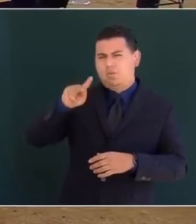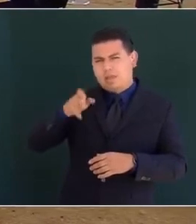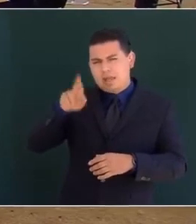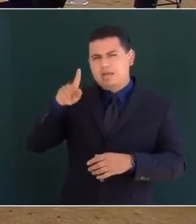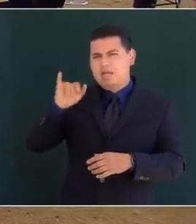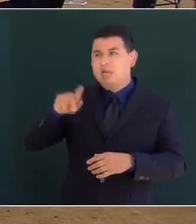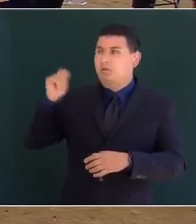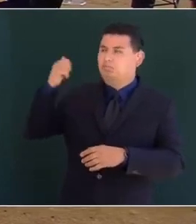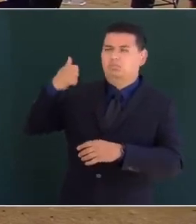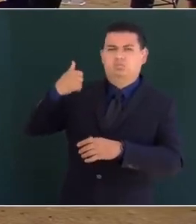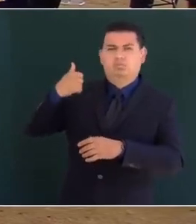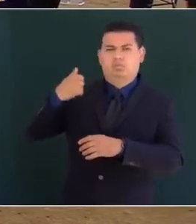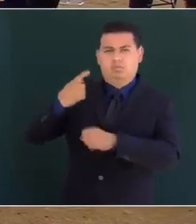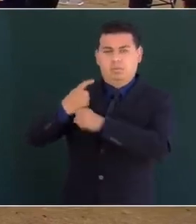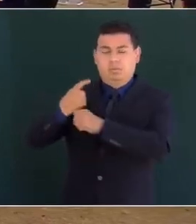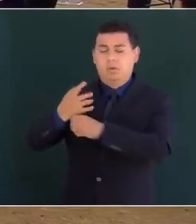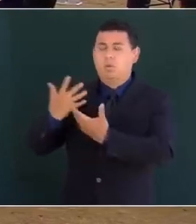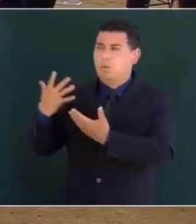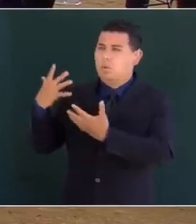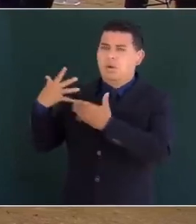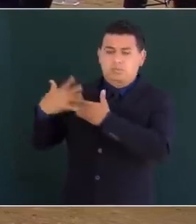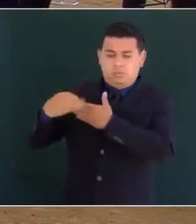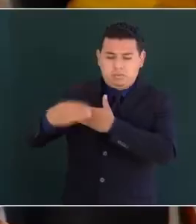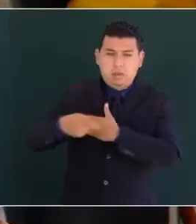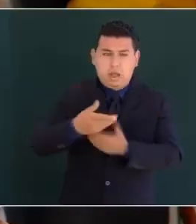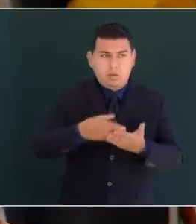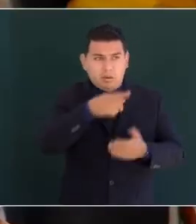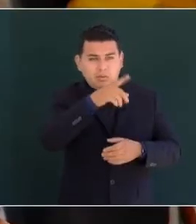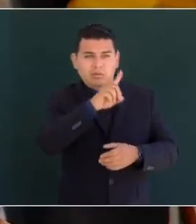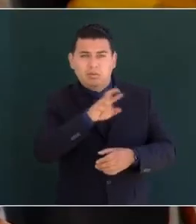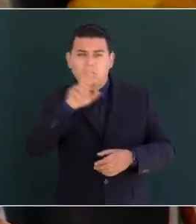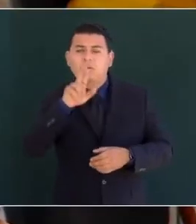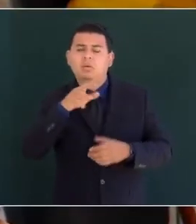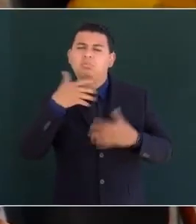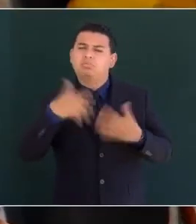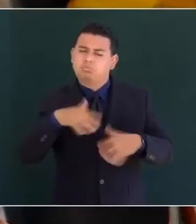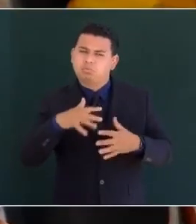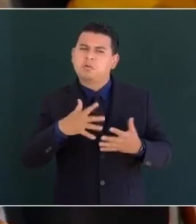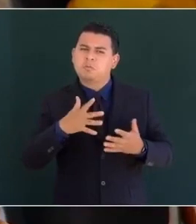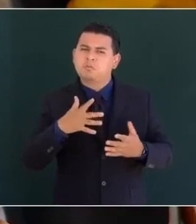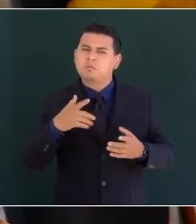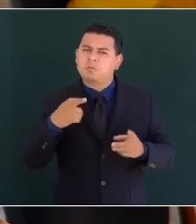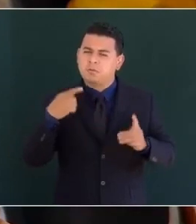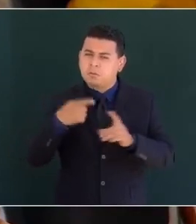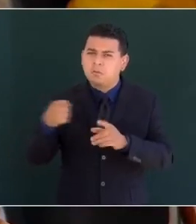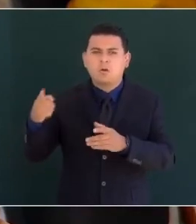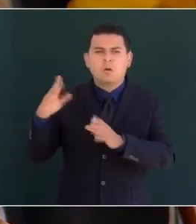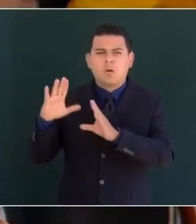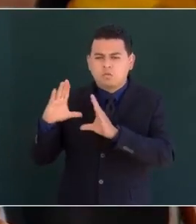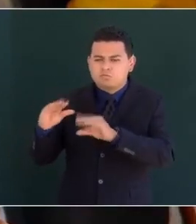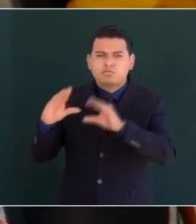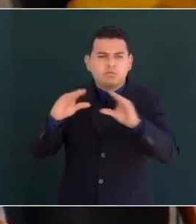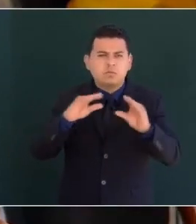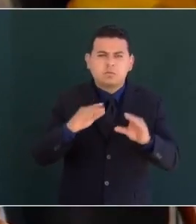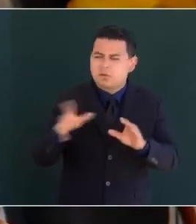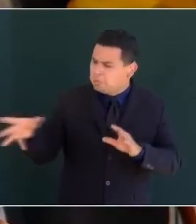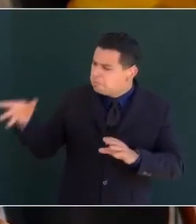doctor Martin Luther King pero quizá su enseñanza mayor